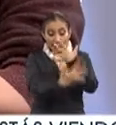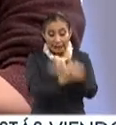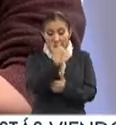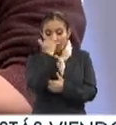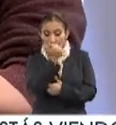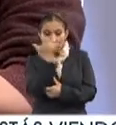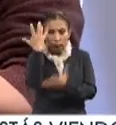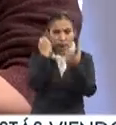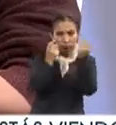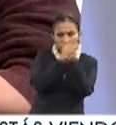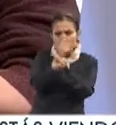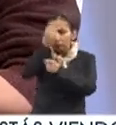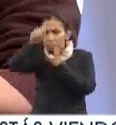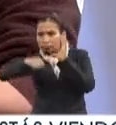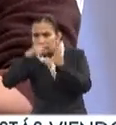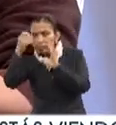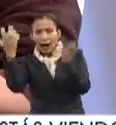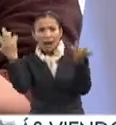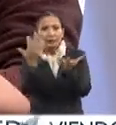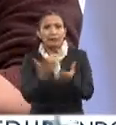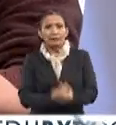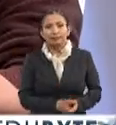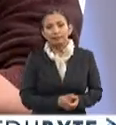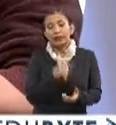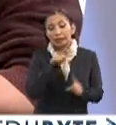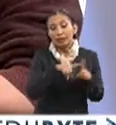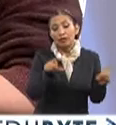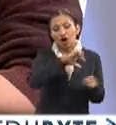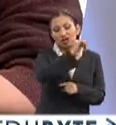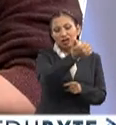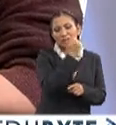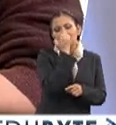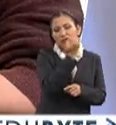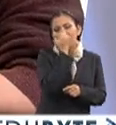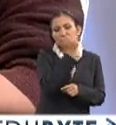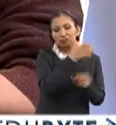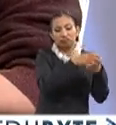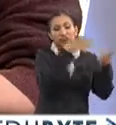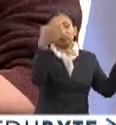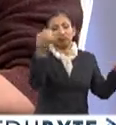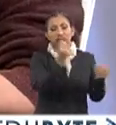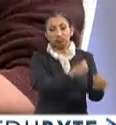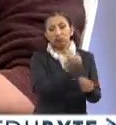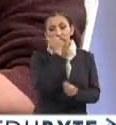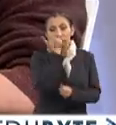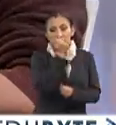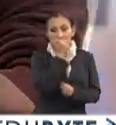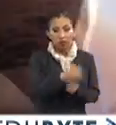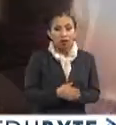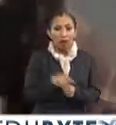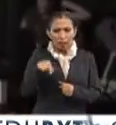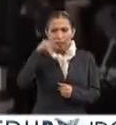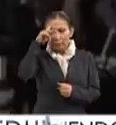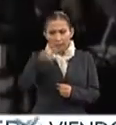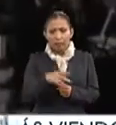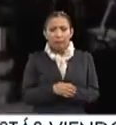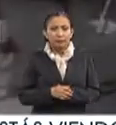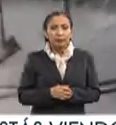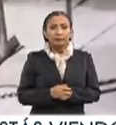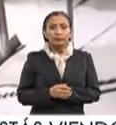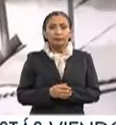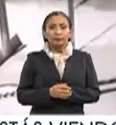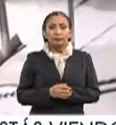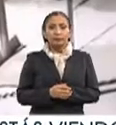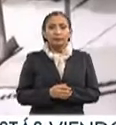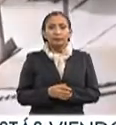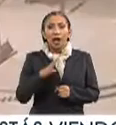15 alumnos van a tener la oportunidad de filmar. Es lo que nos puede diferenciar de muchas otras propuestas académicas, no solo en México, sino que debe pasar, pero